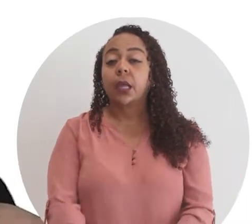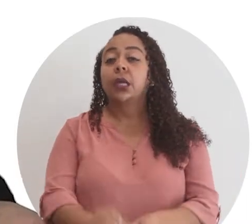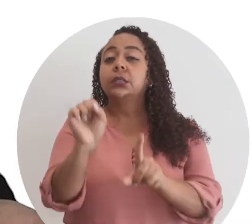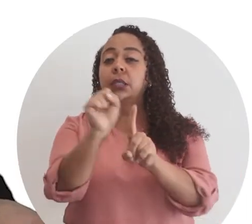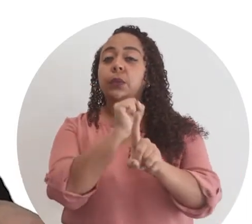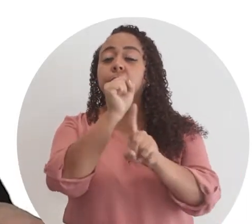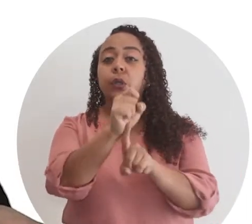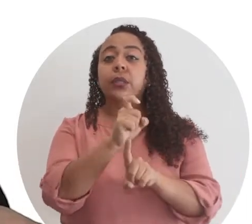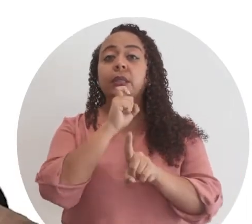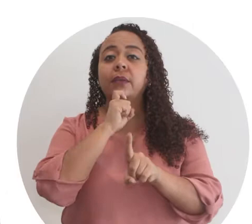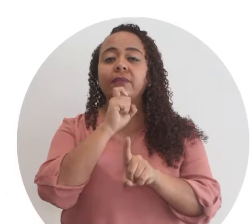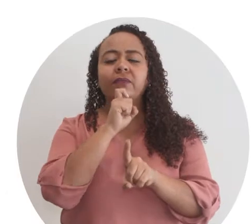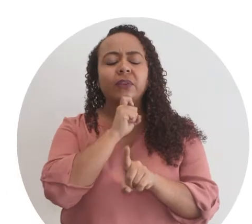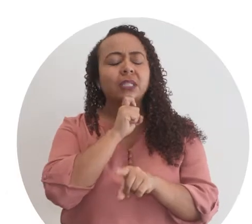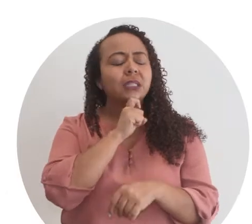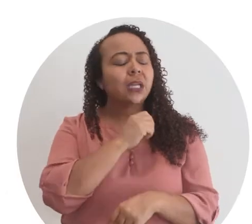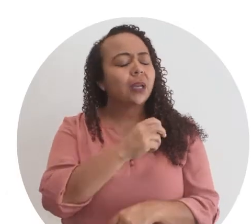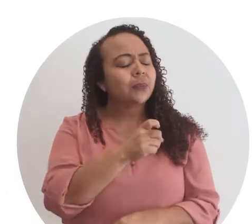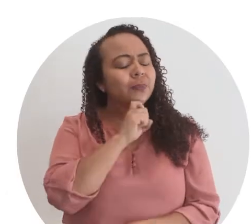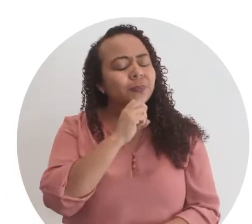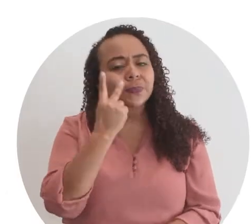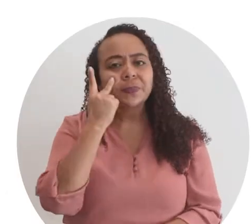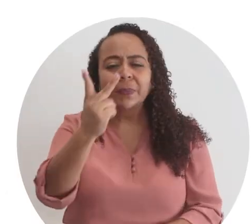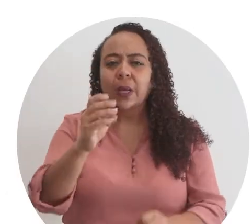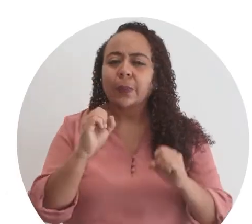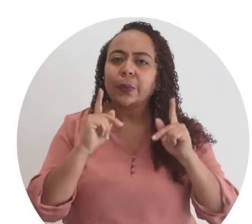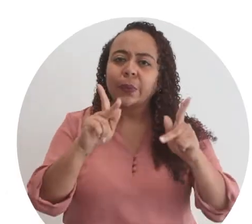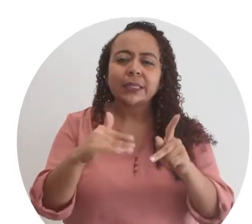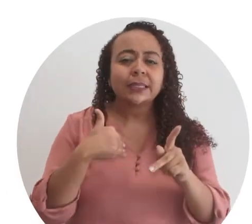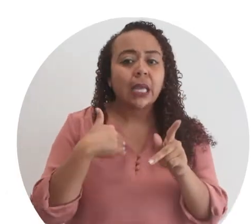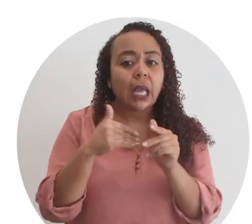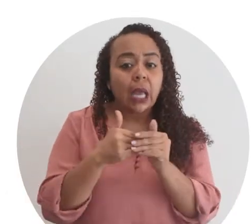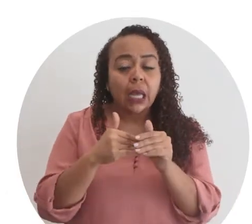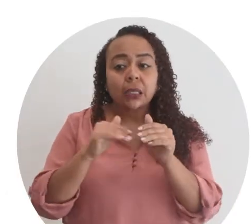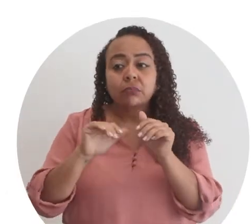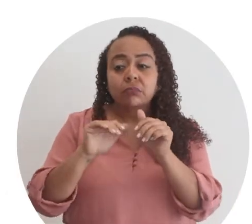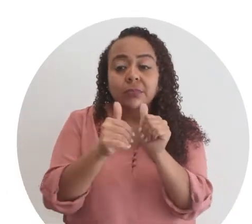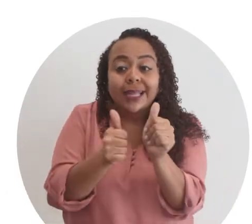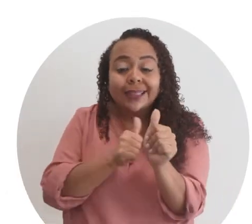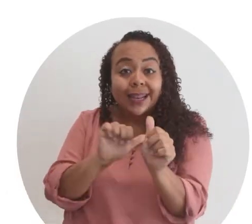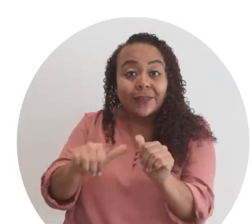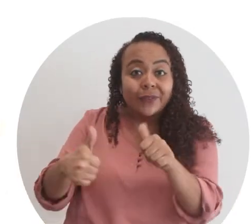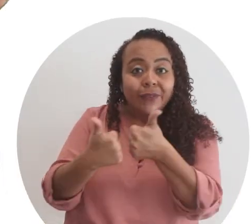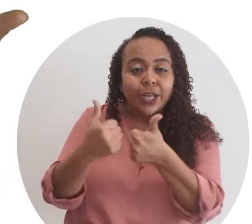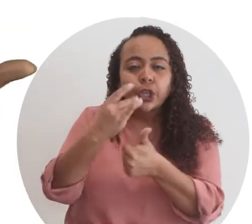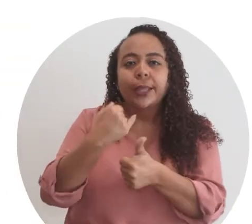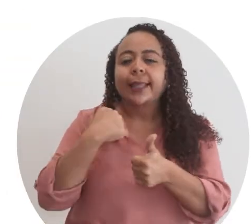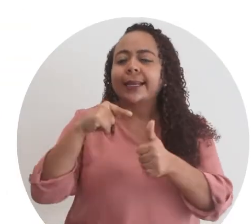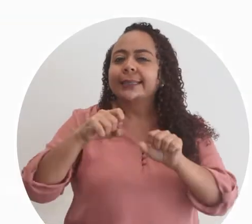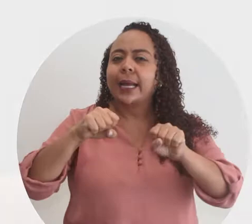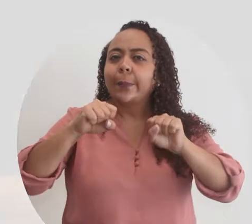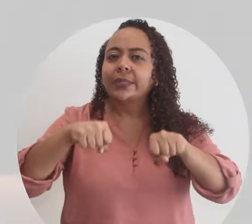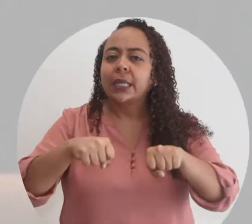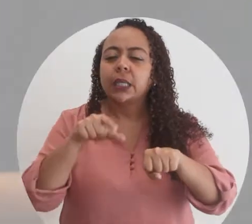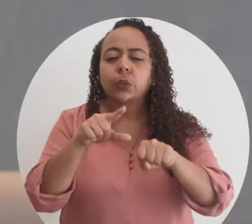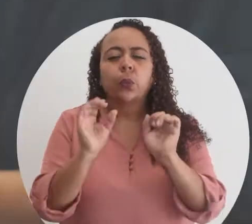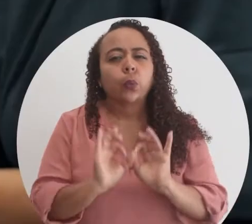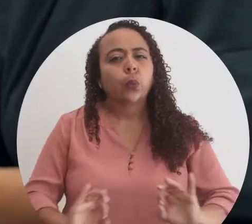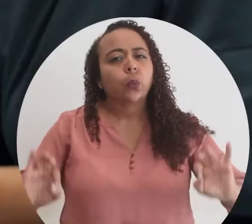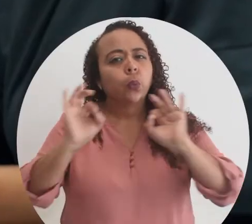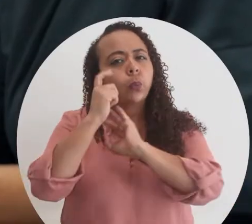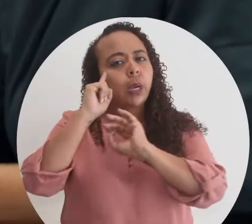estamos en una situación difícil, nos cuesta mucho ver las oportunidades que hay detrás de los retos y tener esta capacidad